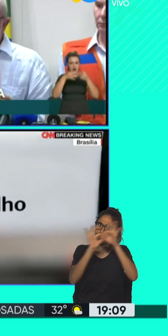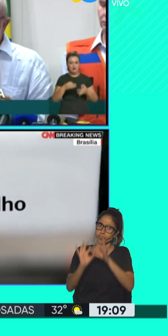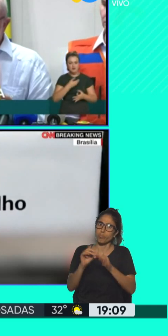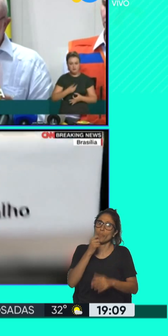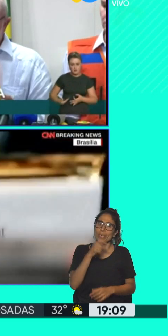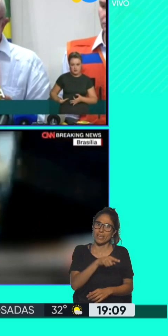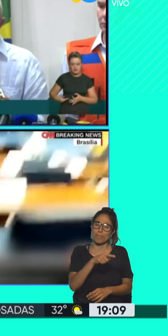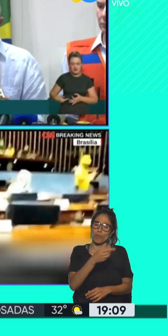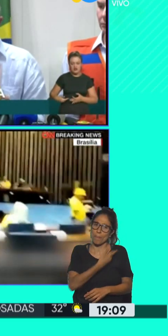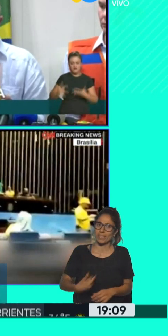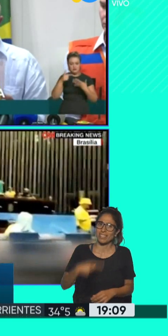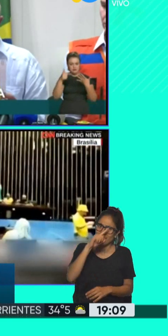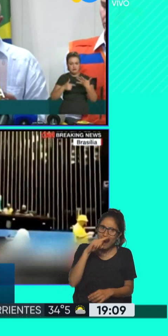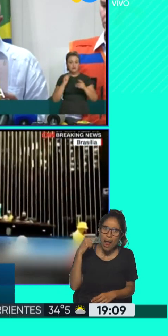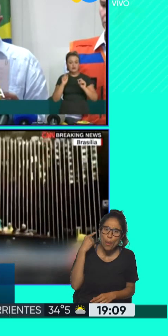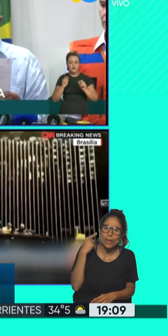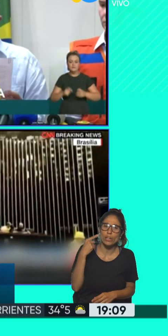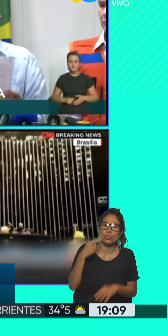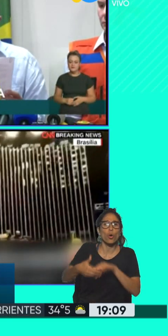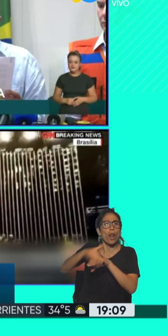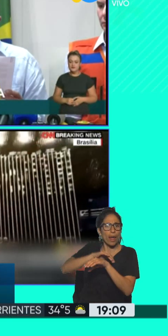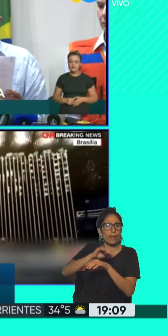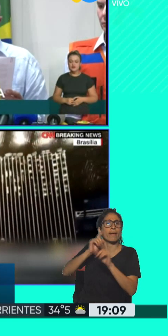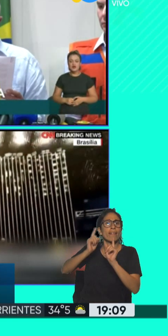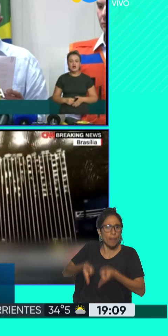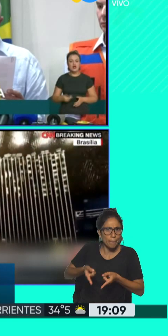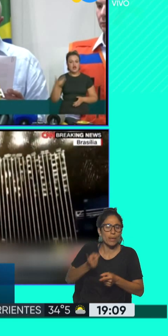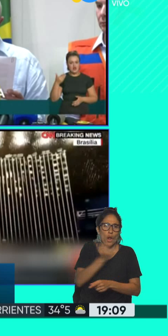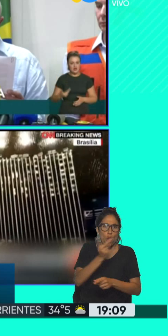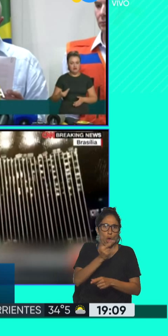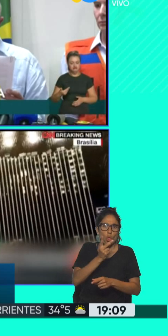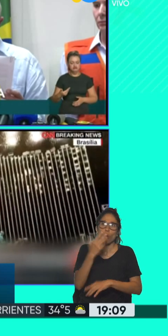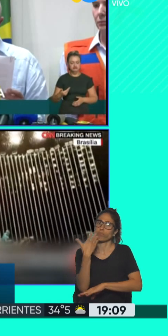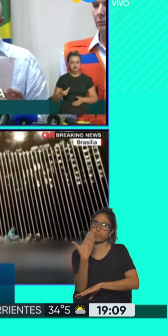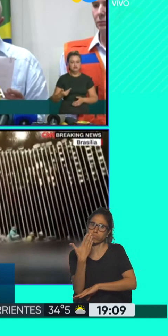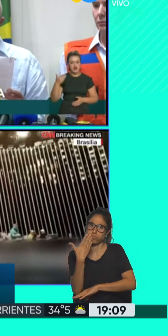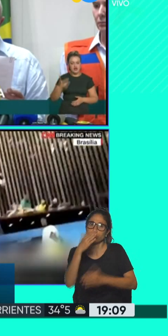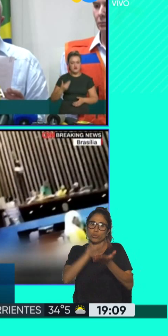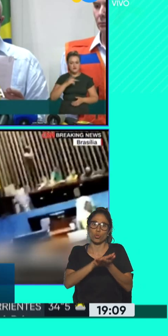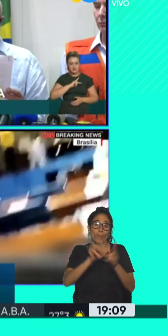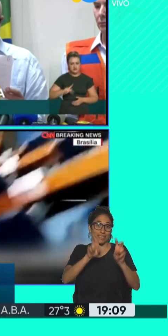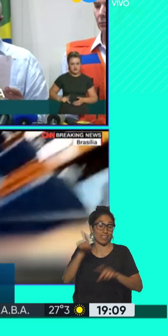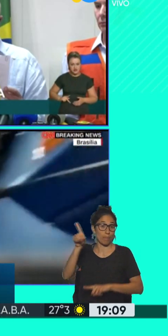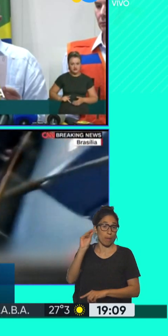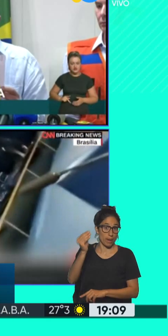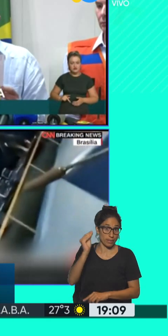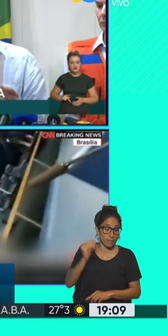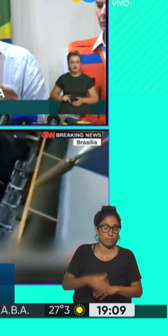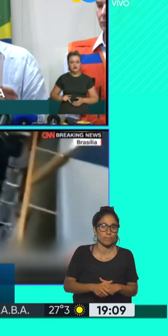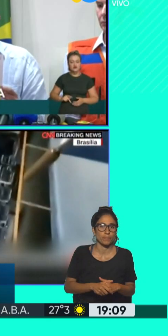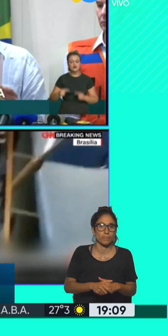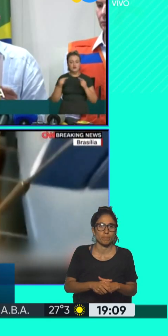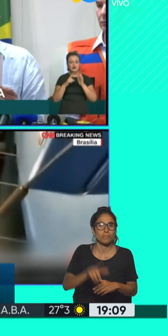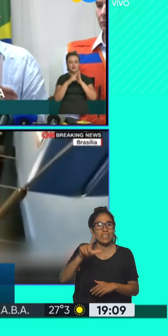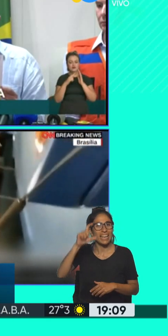hasta incluso el jefe de gobierno de la Ciudad de Buenos Aires, Horacio Rodríguez Larreta vamos a estar hablando detalle por detalle con nuestra compañera Leticia